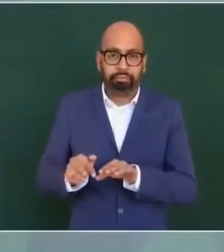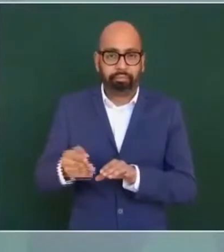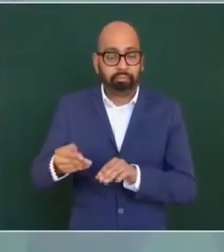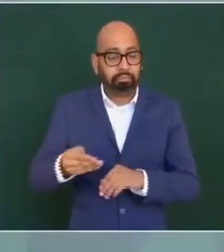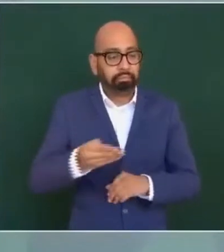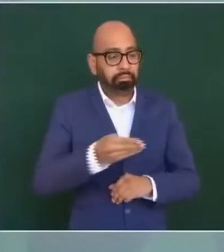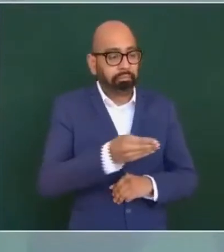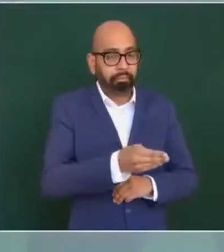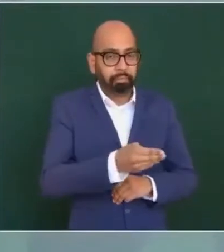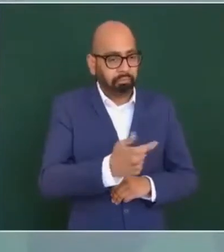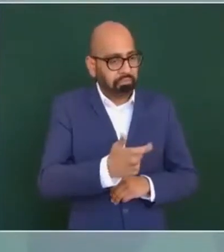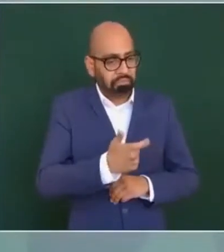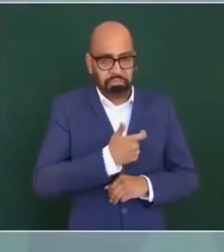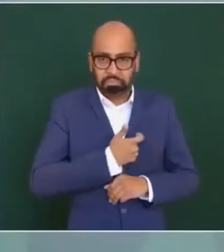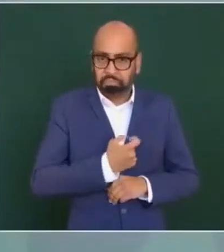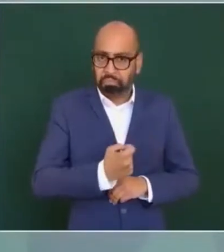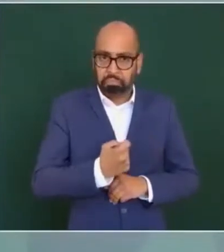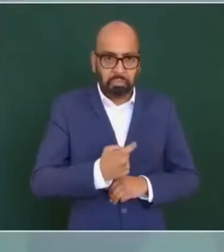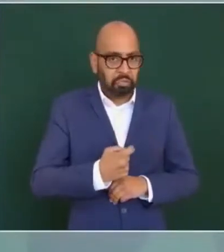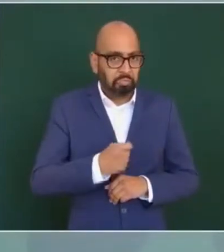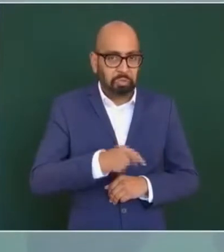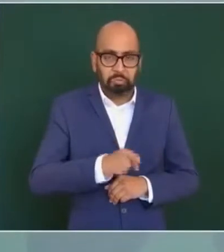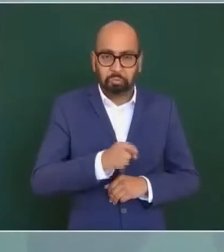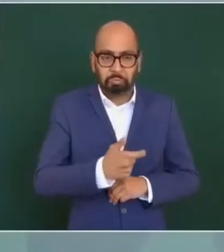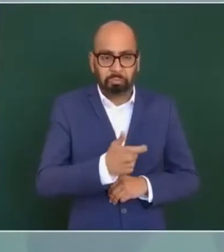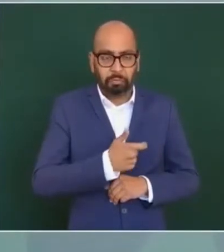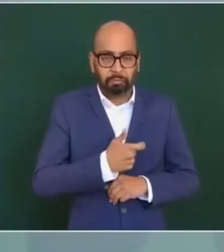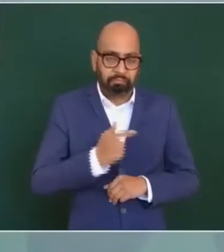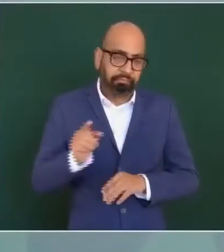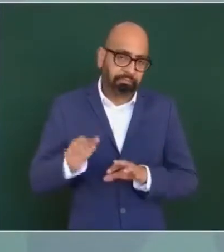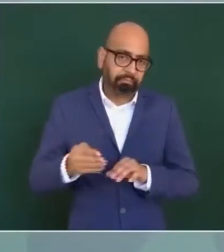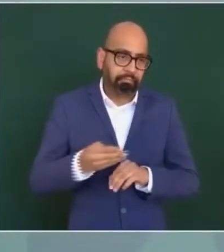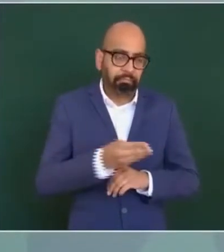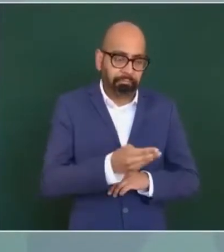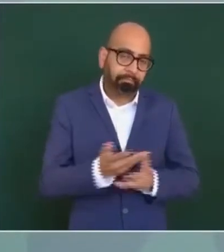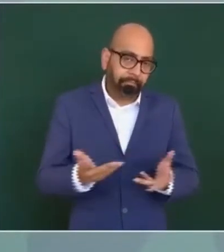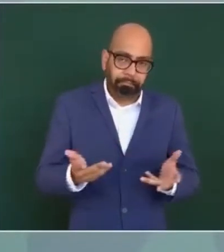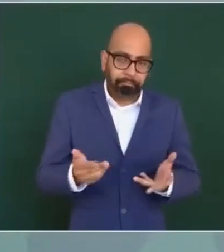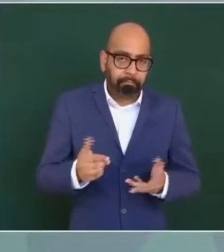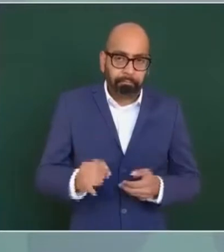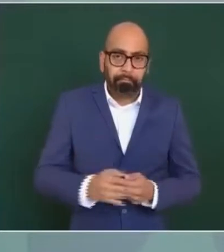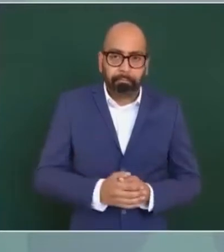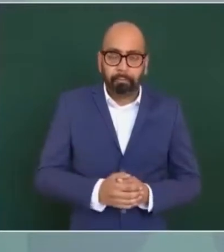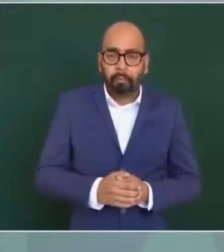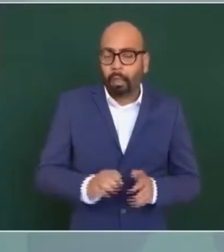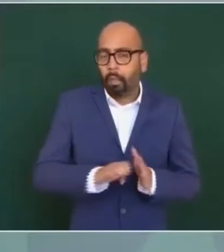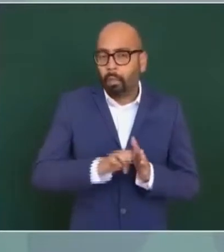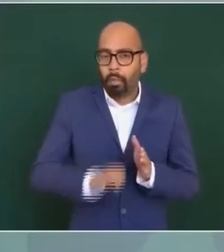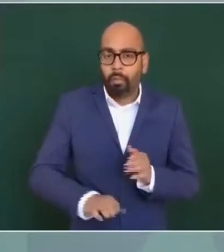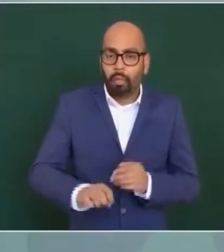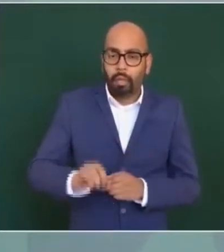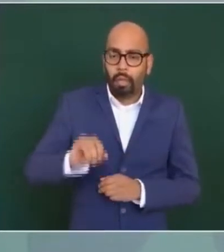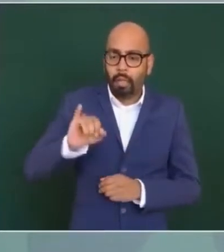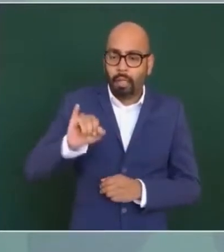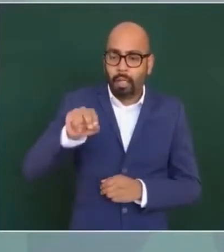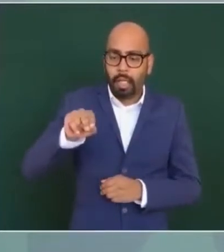el INE, por ejemplo, no es que tenga yo